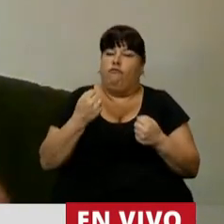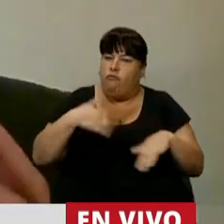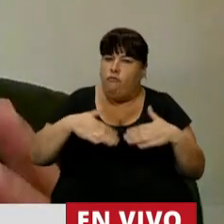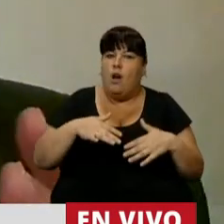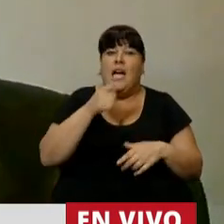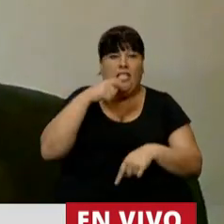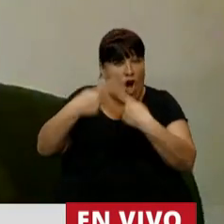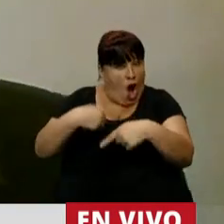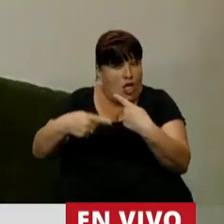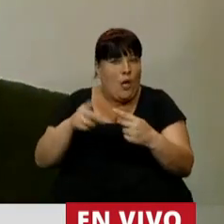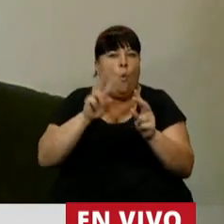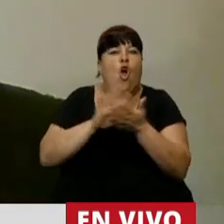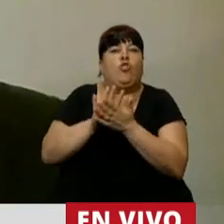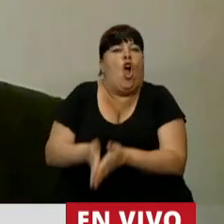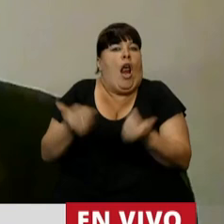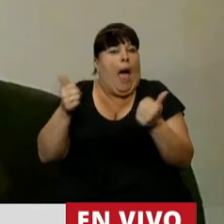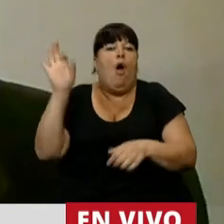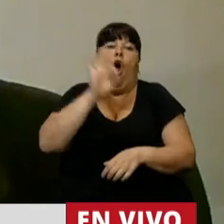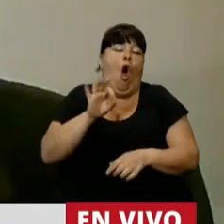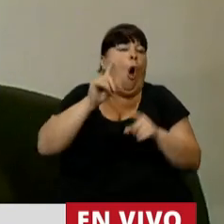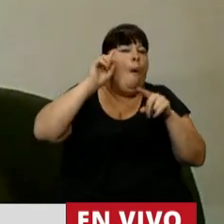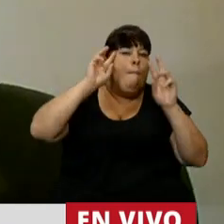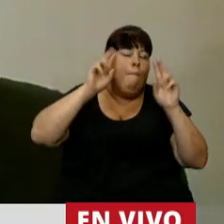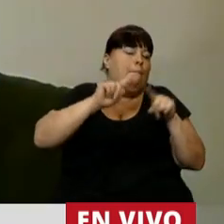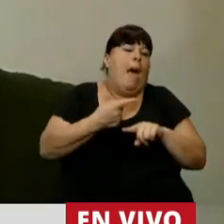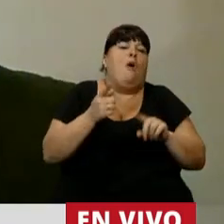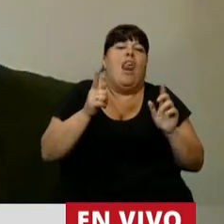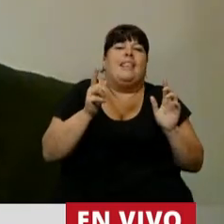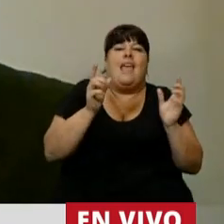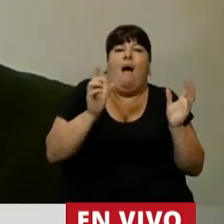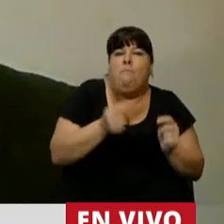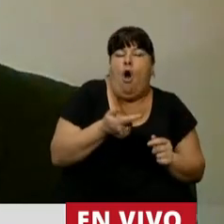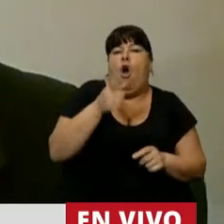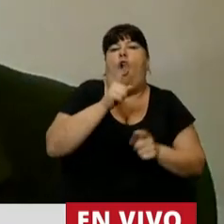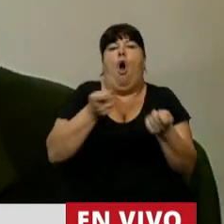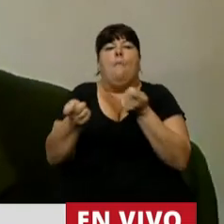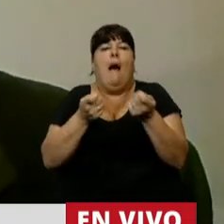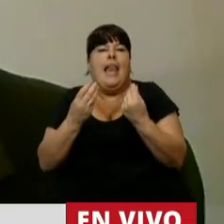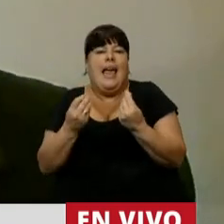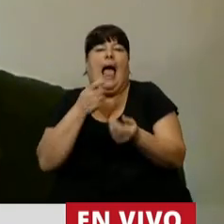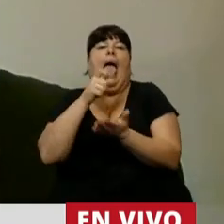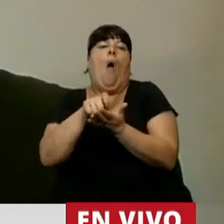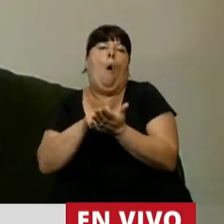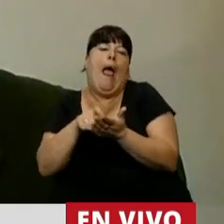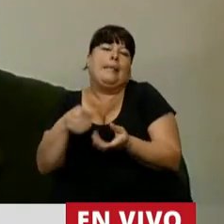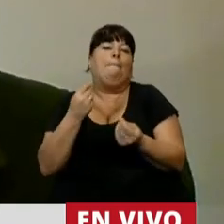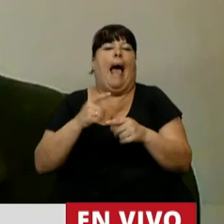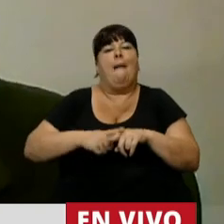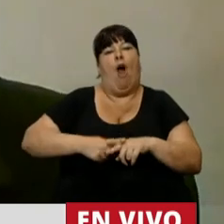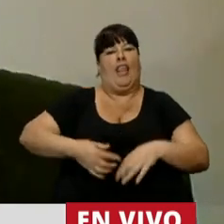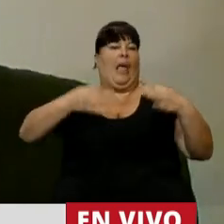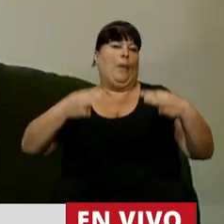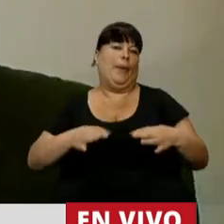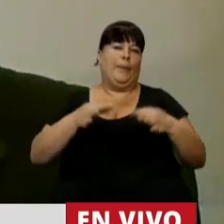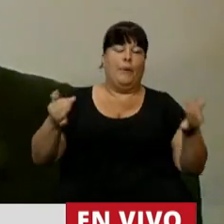o seguimos por los atajos o seguimos por la política chiquita o seguimos manejándolo por las encuestas para ser políticamente